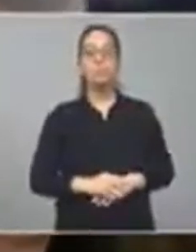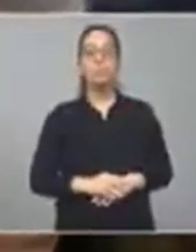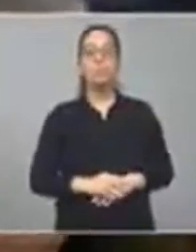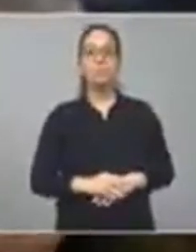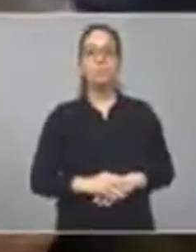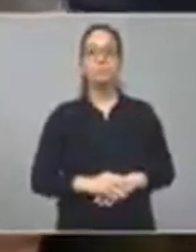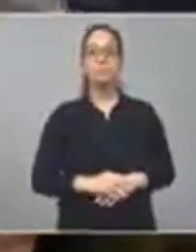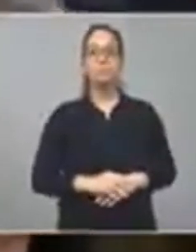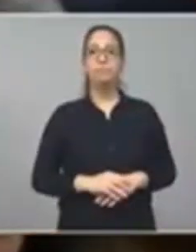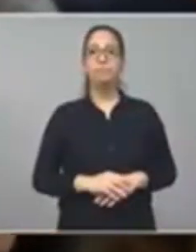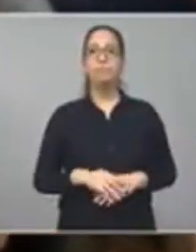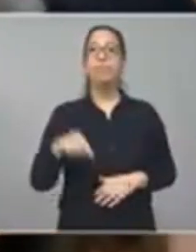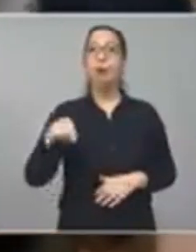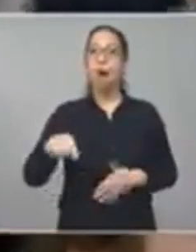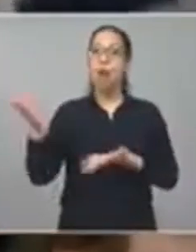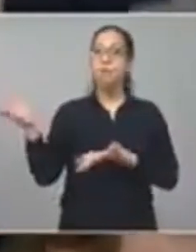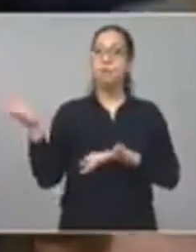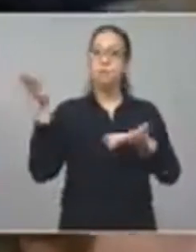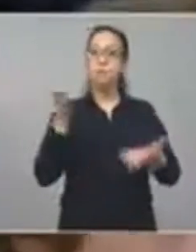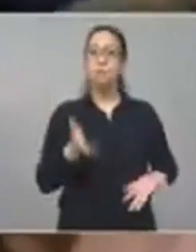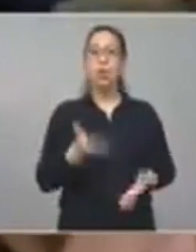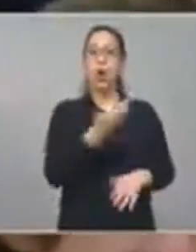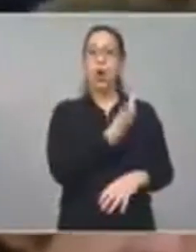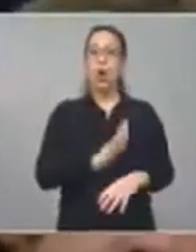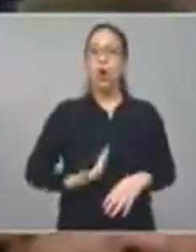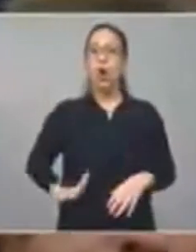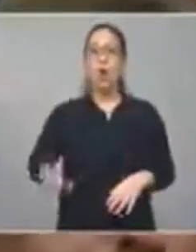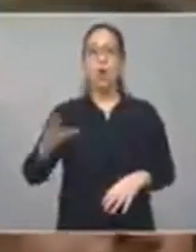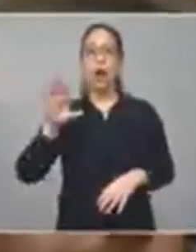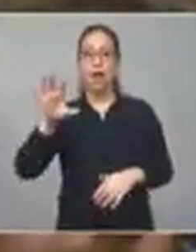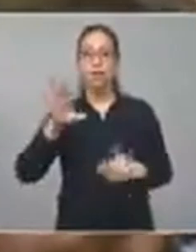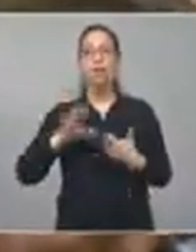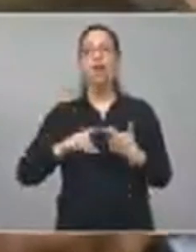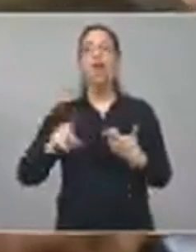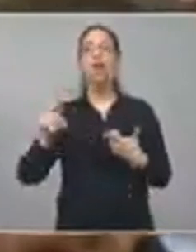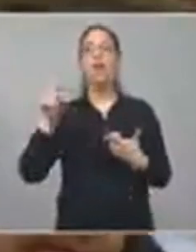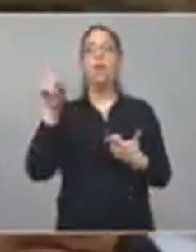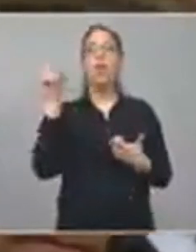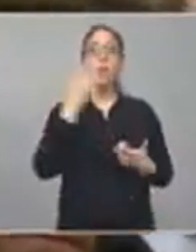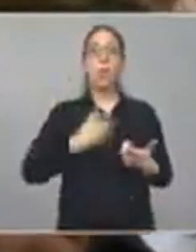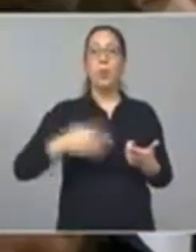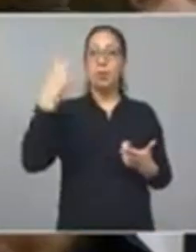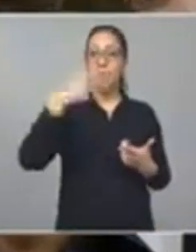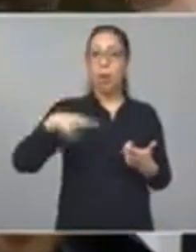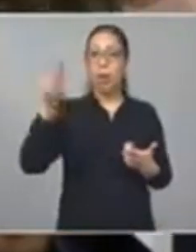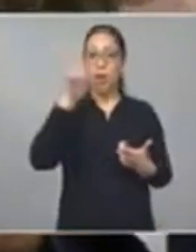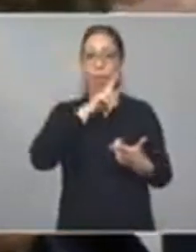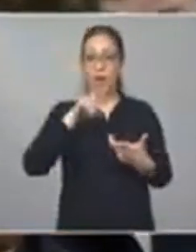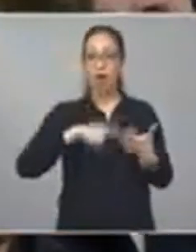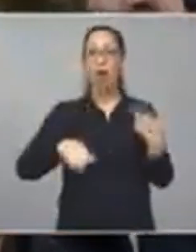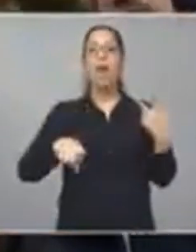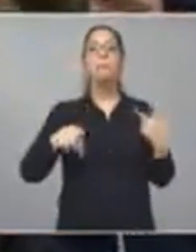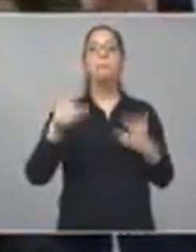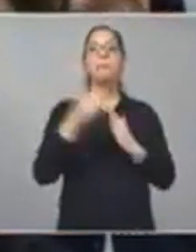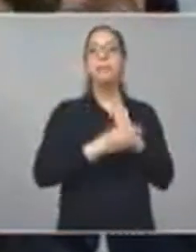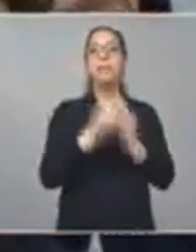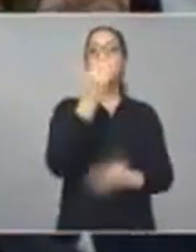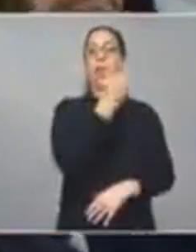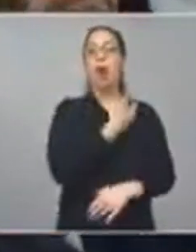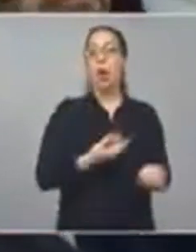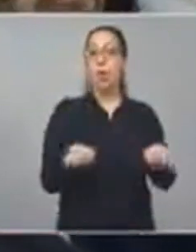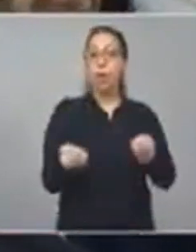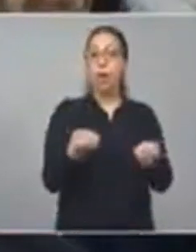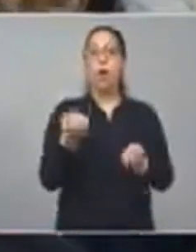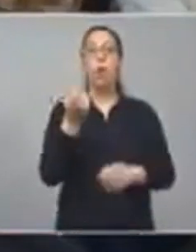Seguidamente vamos a invitar al Gobernador, a la Vicegobernadora, al Ministro de Gobierno y al Ministro de